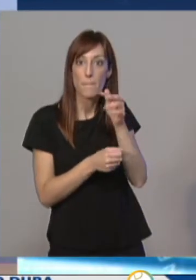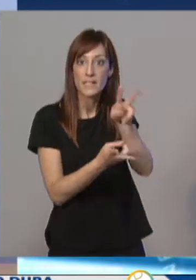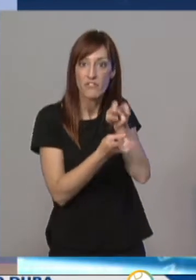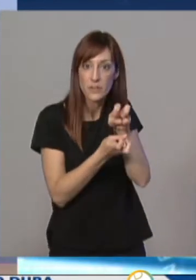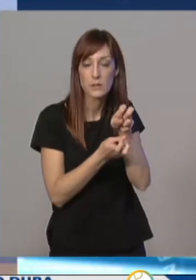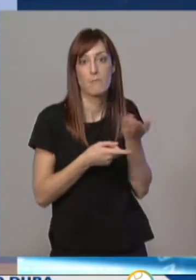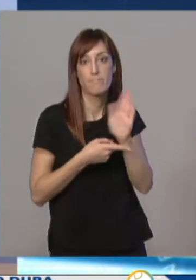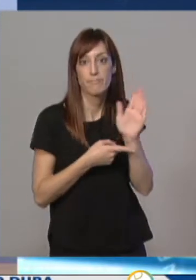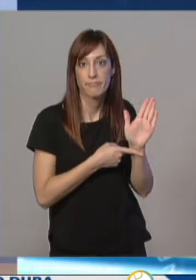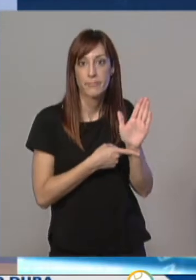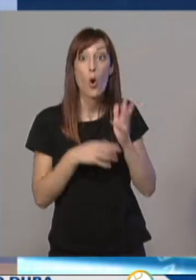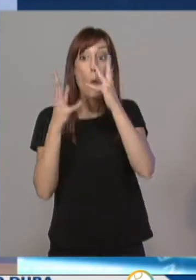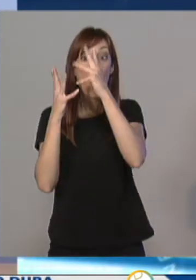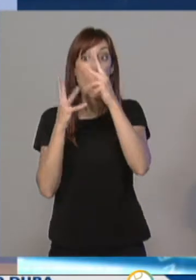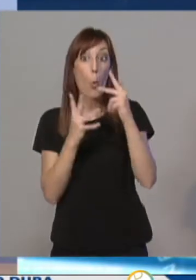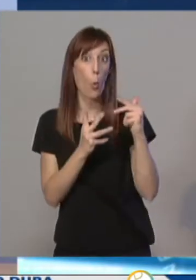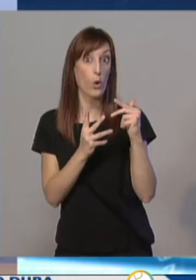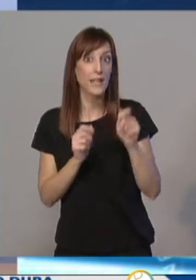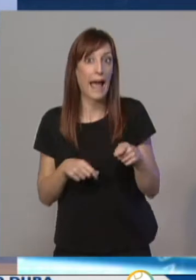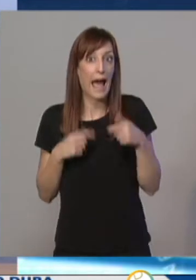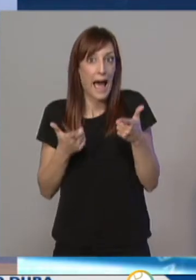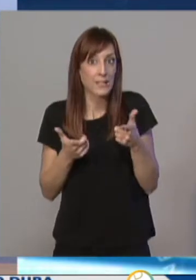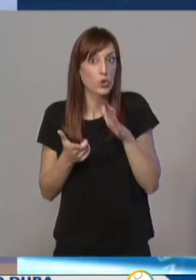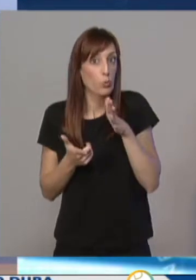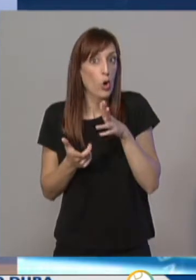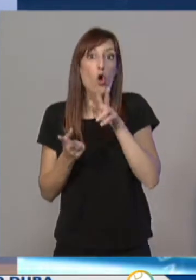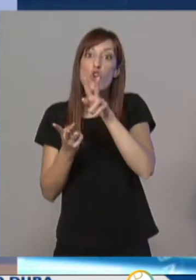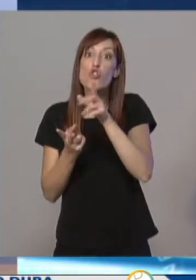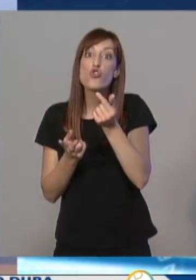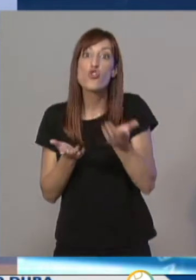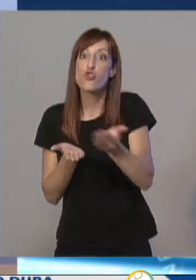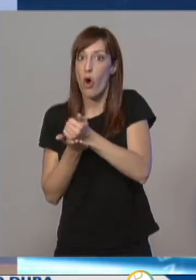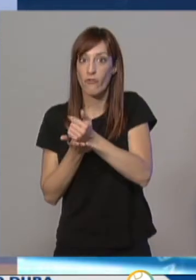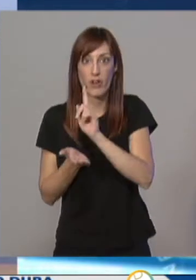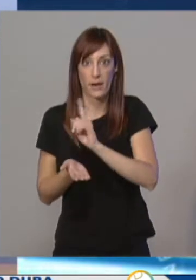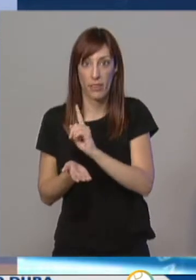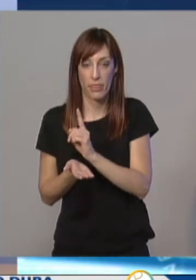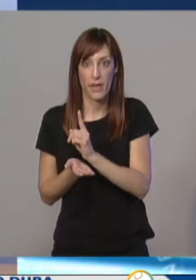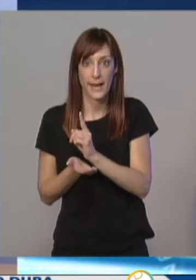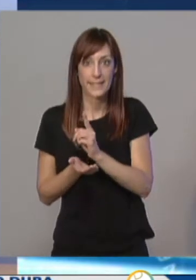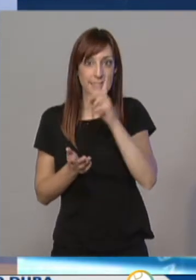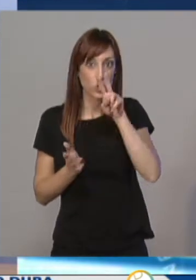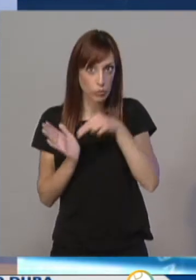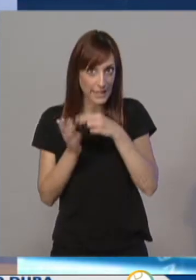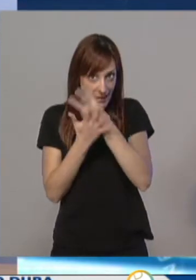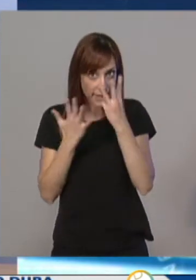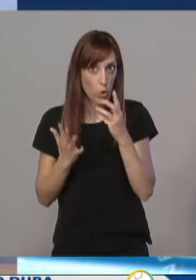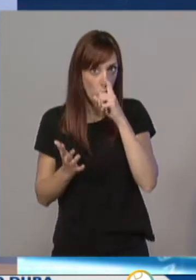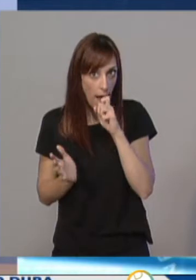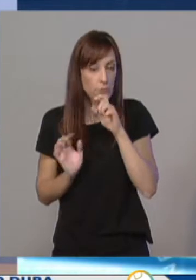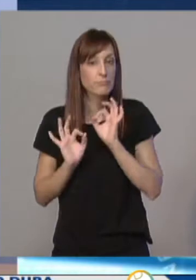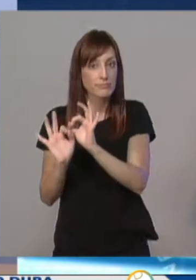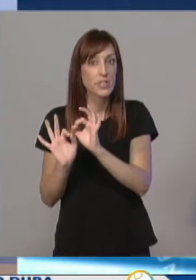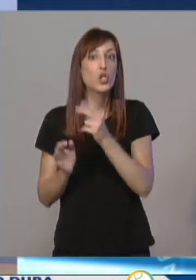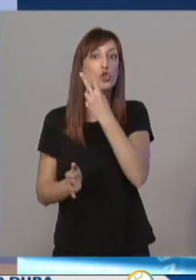Cuentas presentan unos gastos por operaciones no financieras, repito las cuentas de 2018, de 1.207 millones